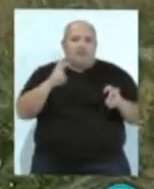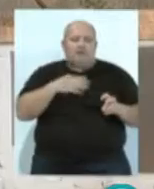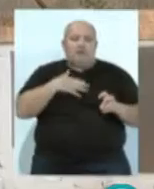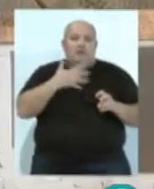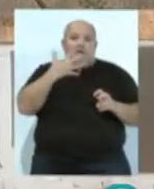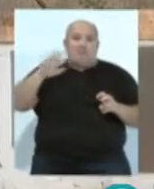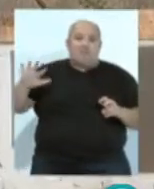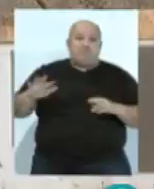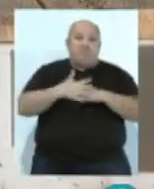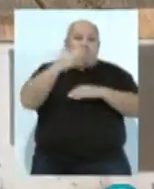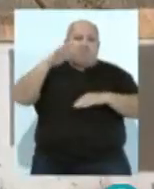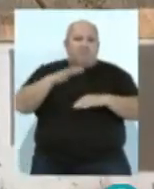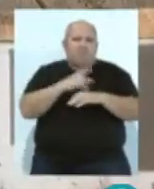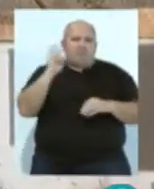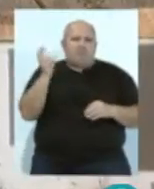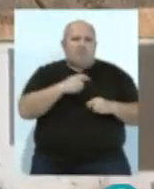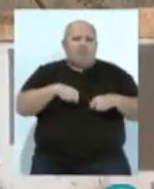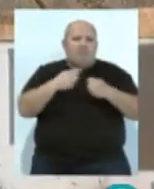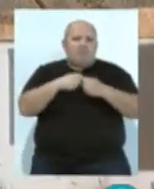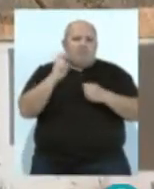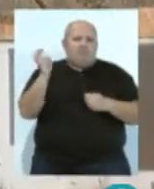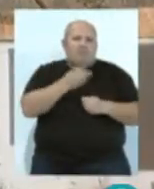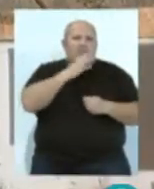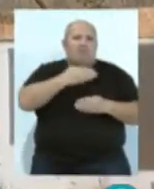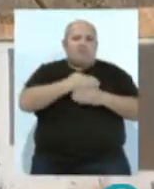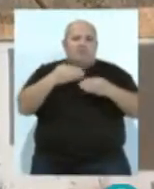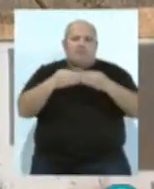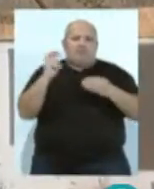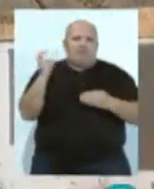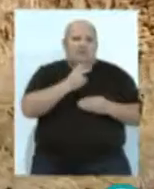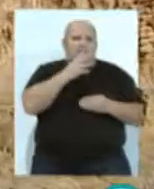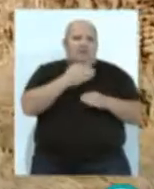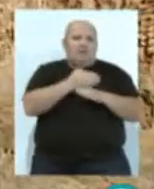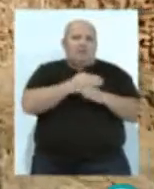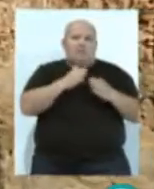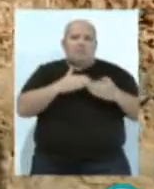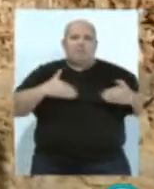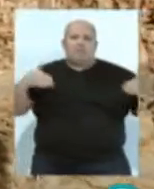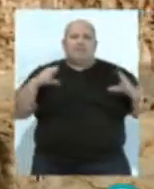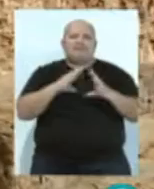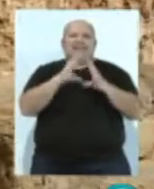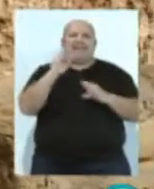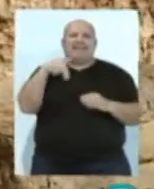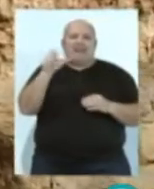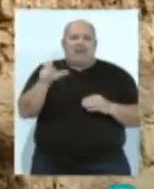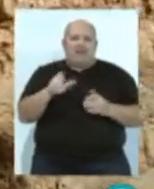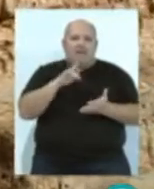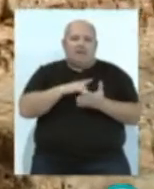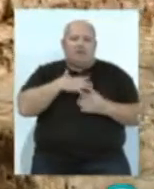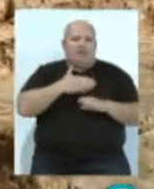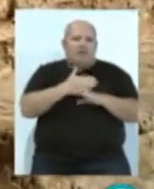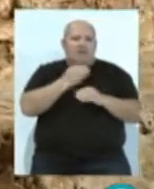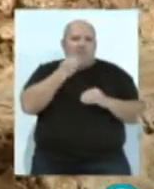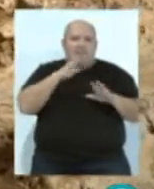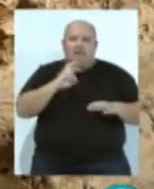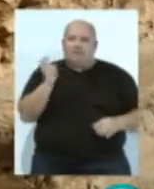los efectos del temporal ocasionaron roturas en varios tramos de las murallas pertenecientes al baluarte del Castillo de Santa Catalina, catalogado